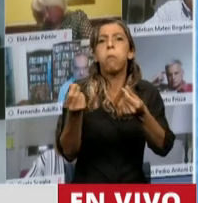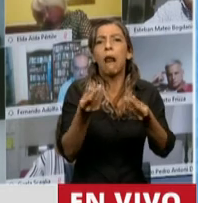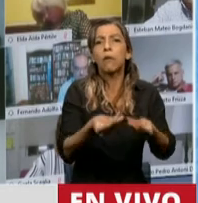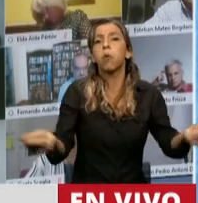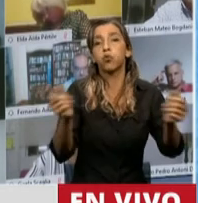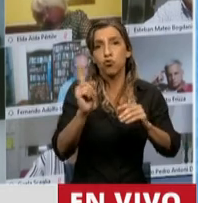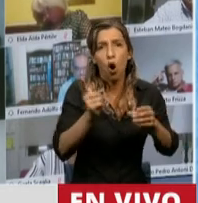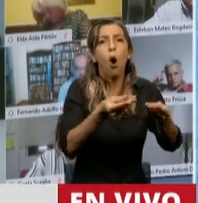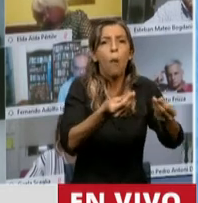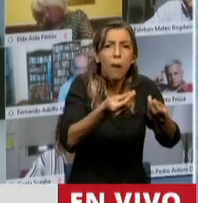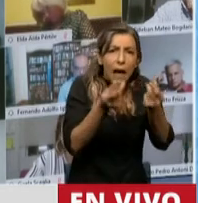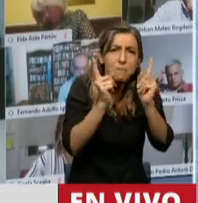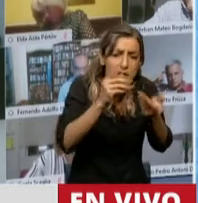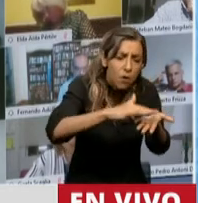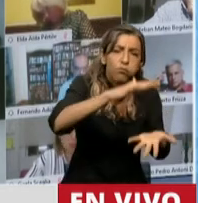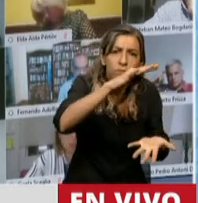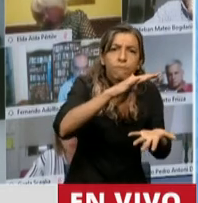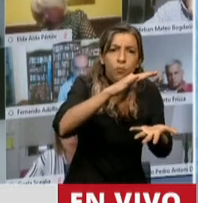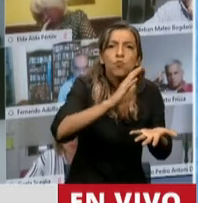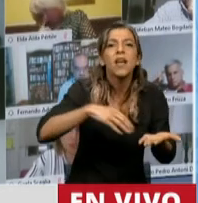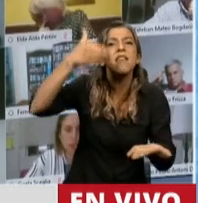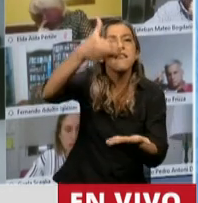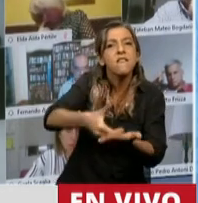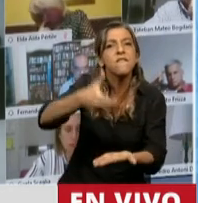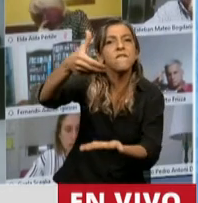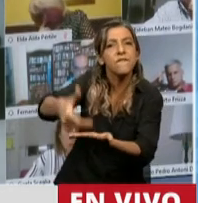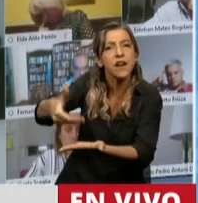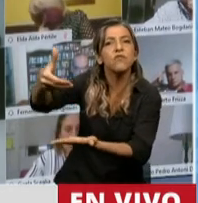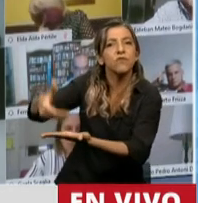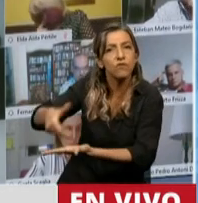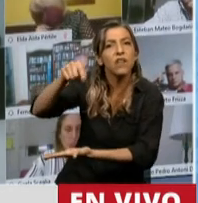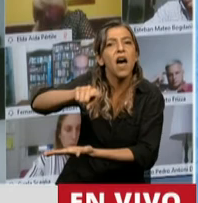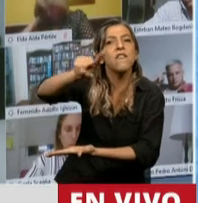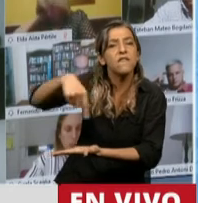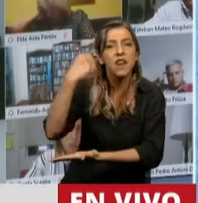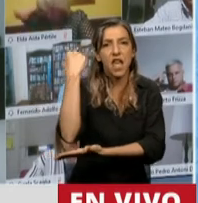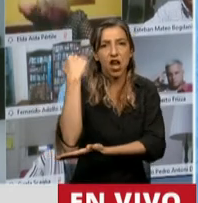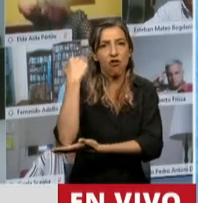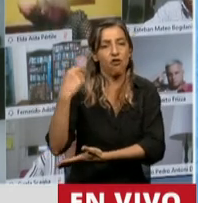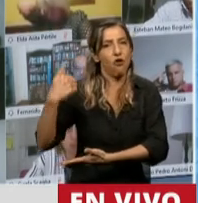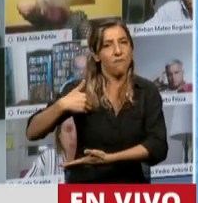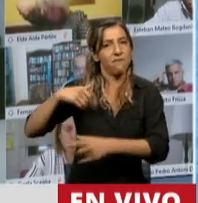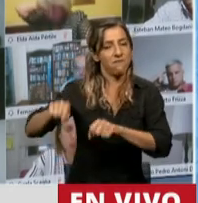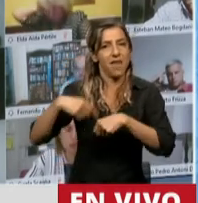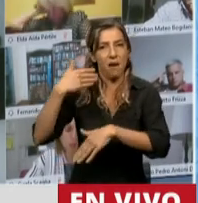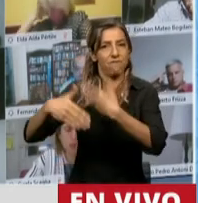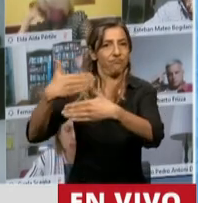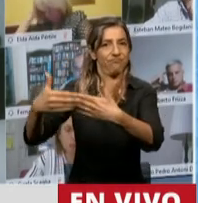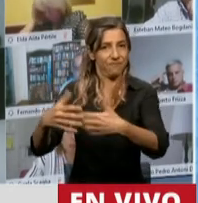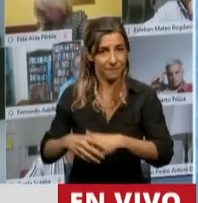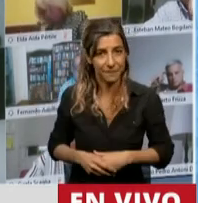inversiones que tengan impacto directo en la economía real por medio de proyectos productivos.